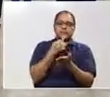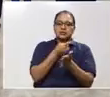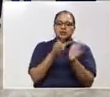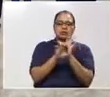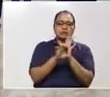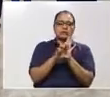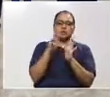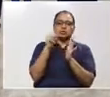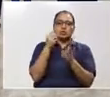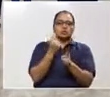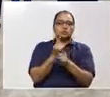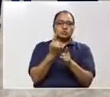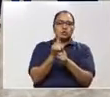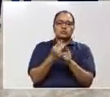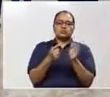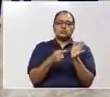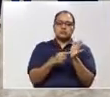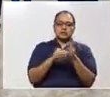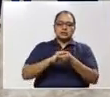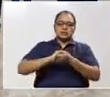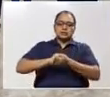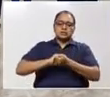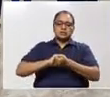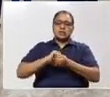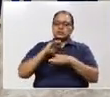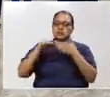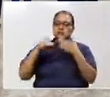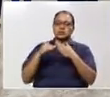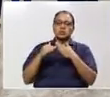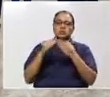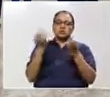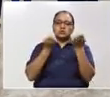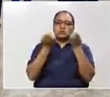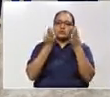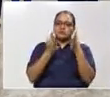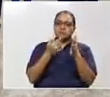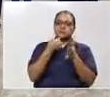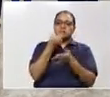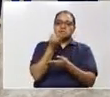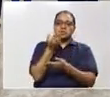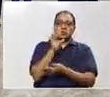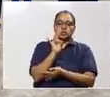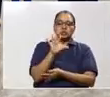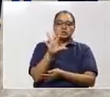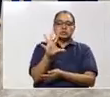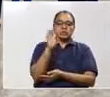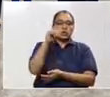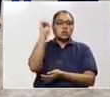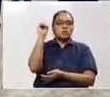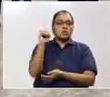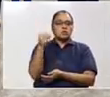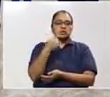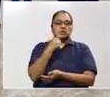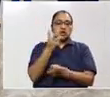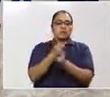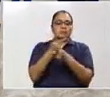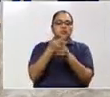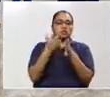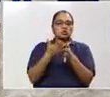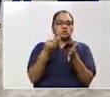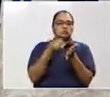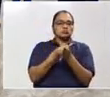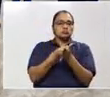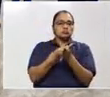no es correcto. Apelamos a la solidaridad de aquellos que usufructuan el 85% del PIB.